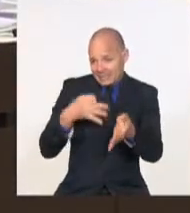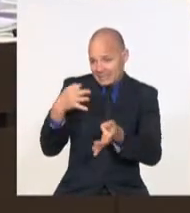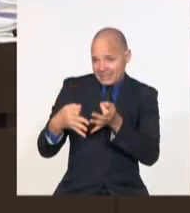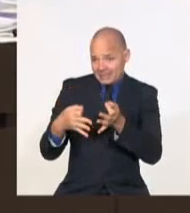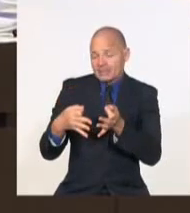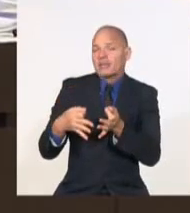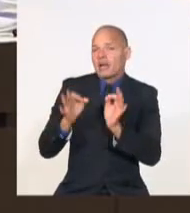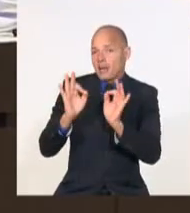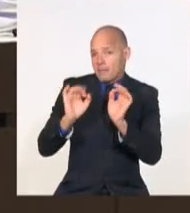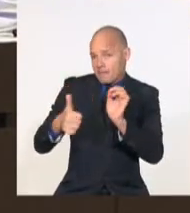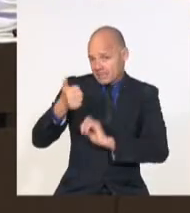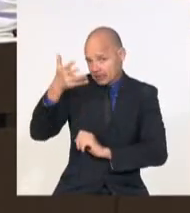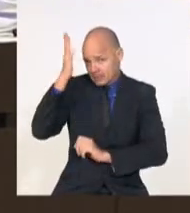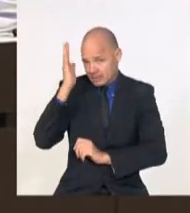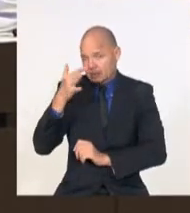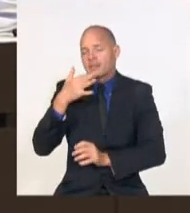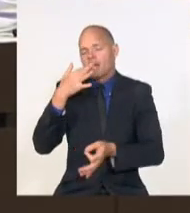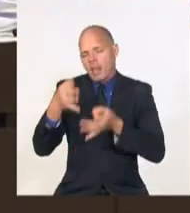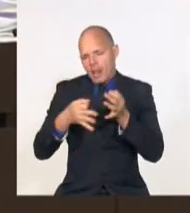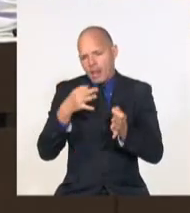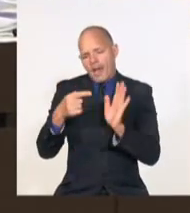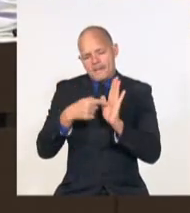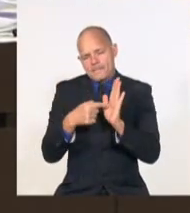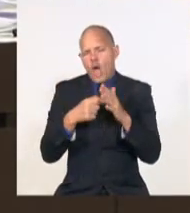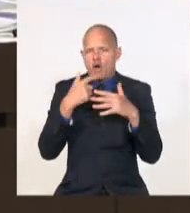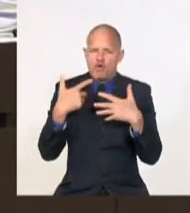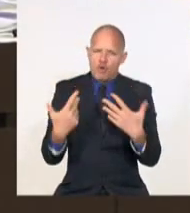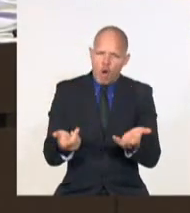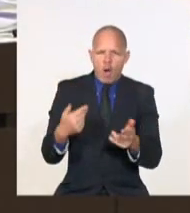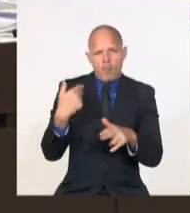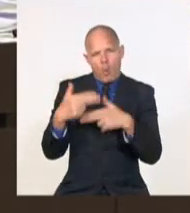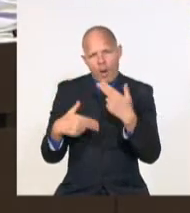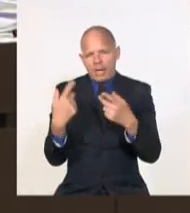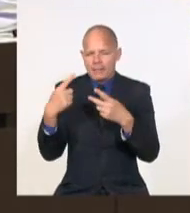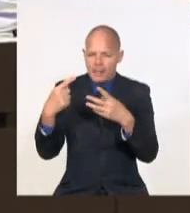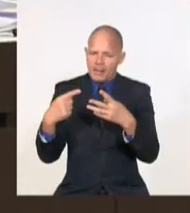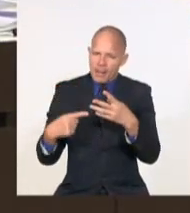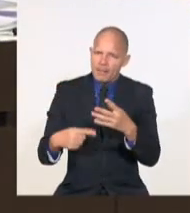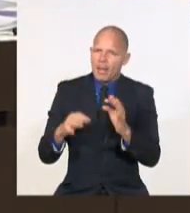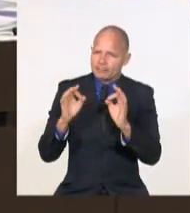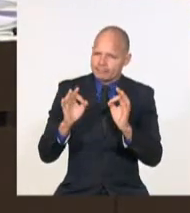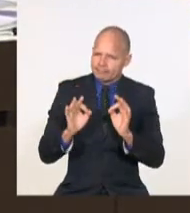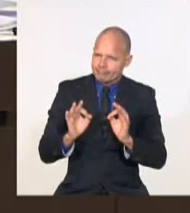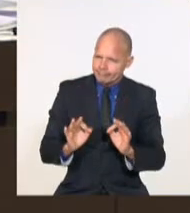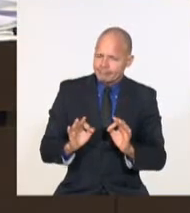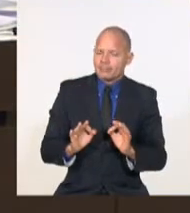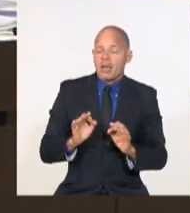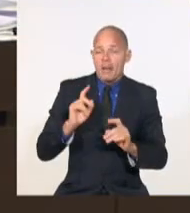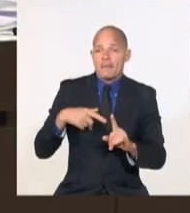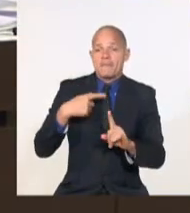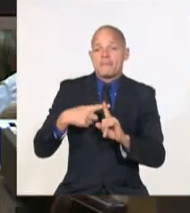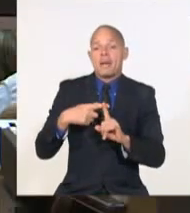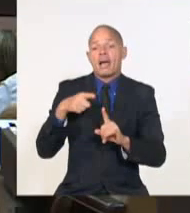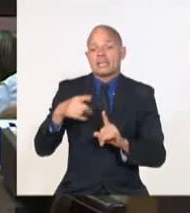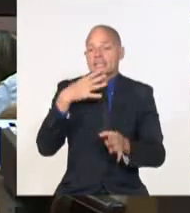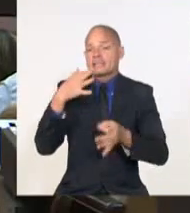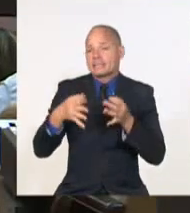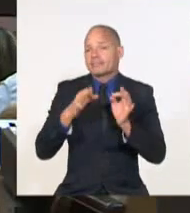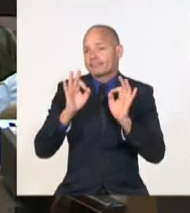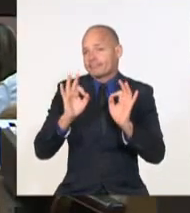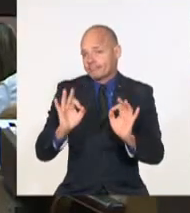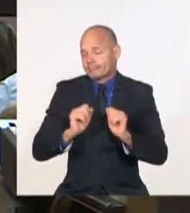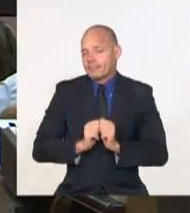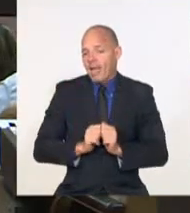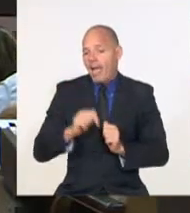el primer secretario del Comité Central del Partido y presidente de la República, Miguel Díaz Canel Bermúdez, dijo que el